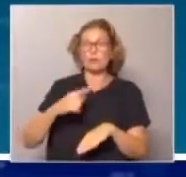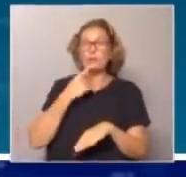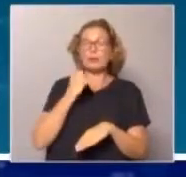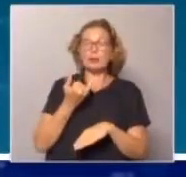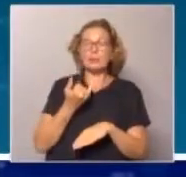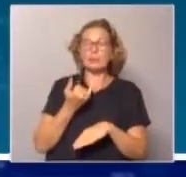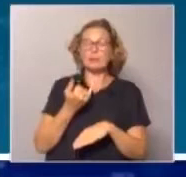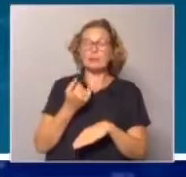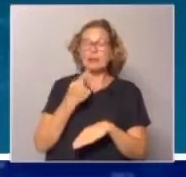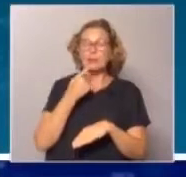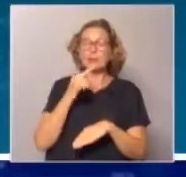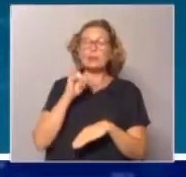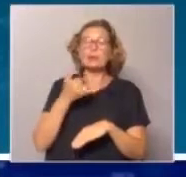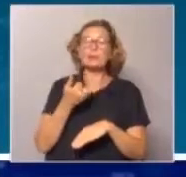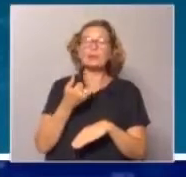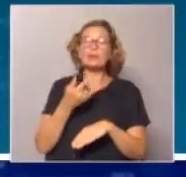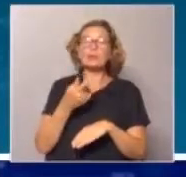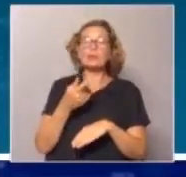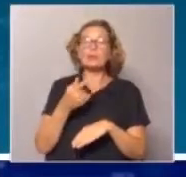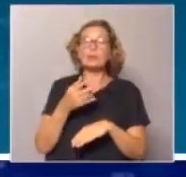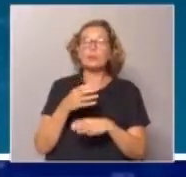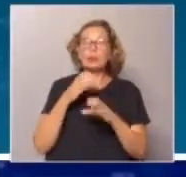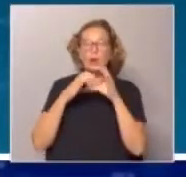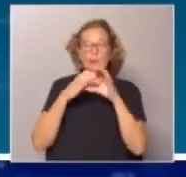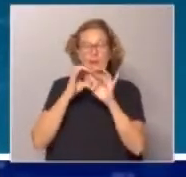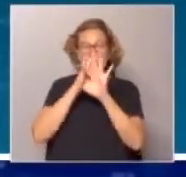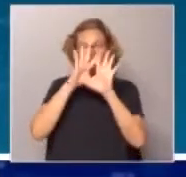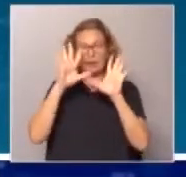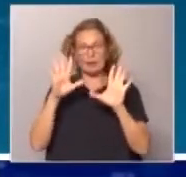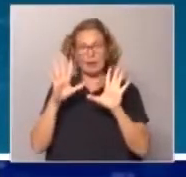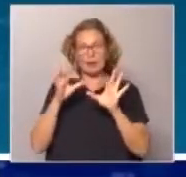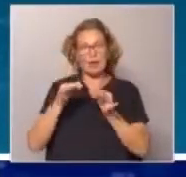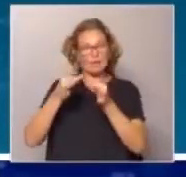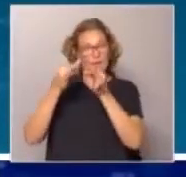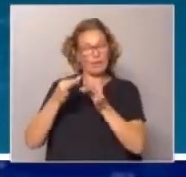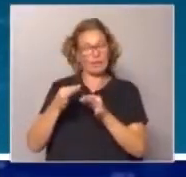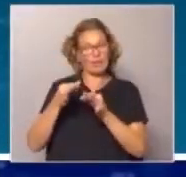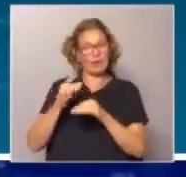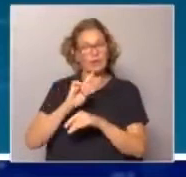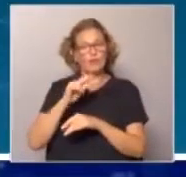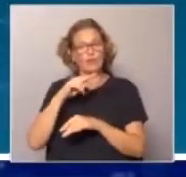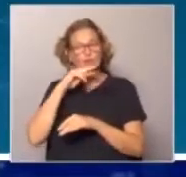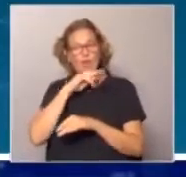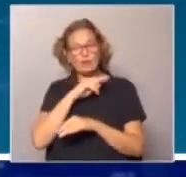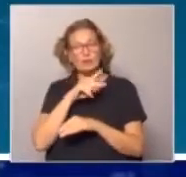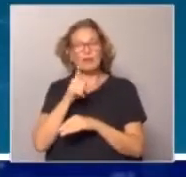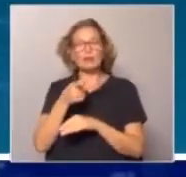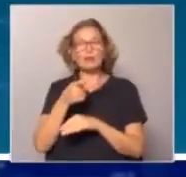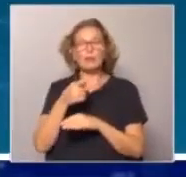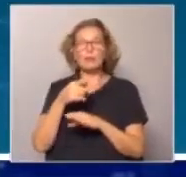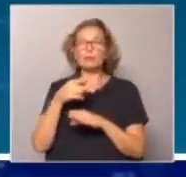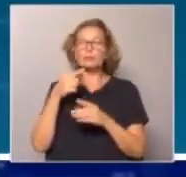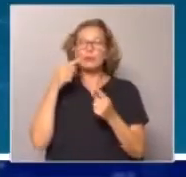Y se ha reportado que, por ejemplo, cuando se percibe que una comunicación es clara y es honesta y está dirigida a